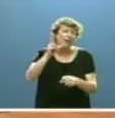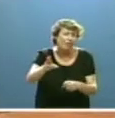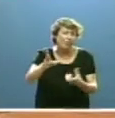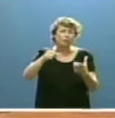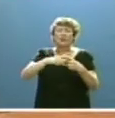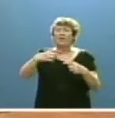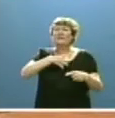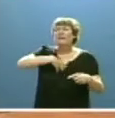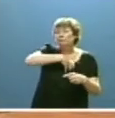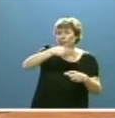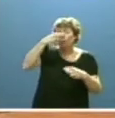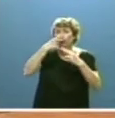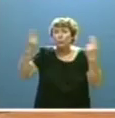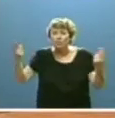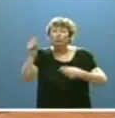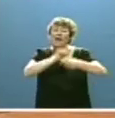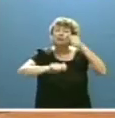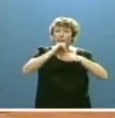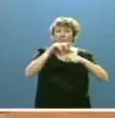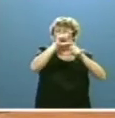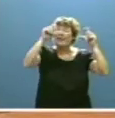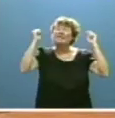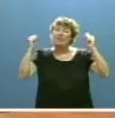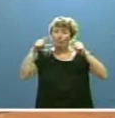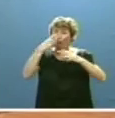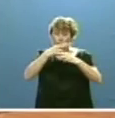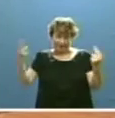empleados públicos, asociaciones y entidades públicas.